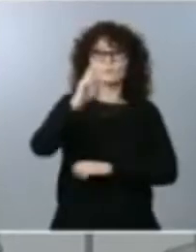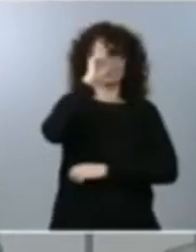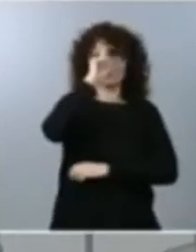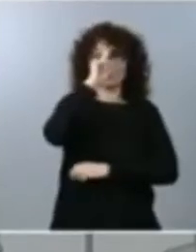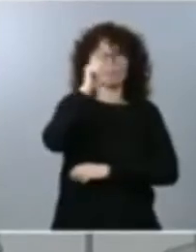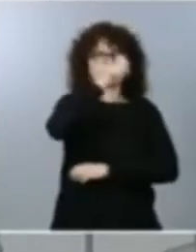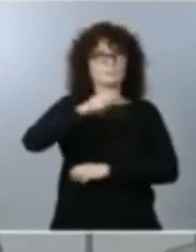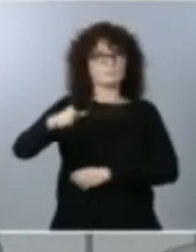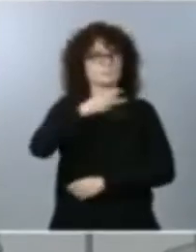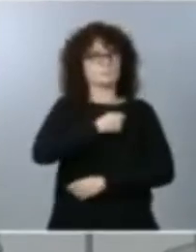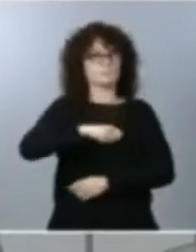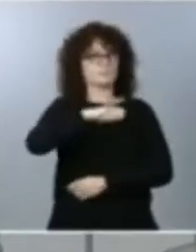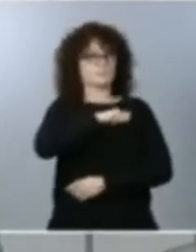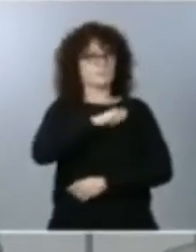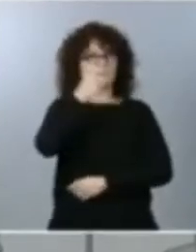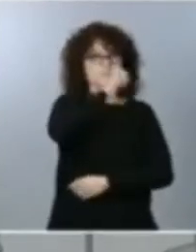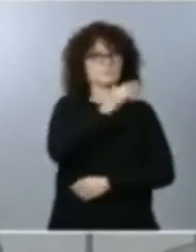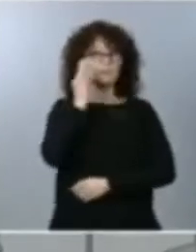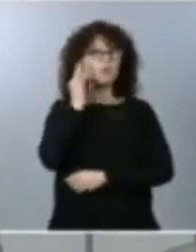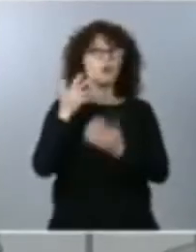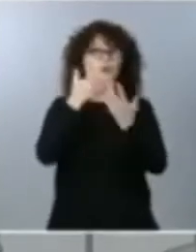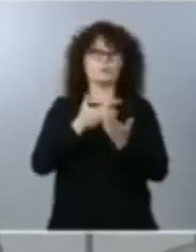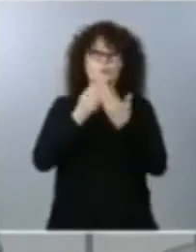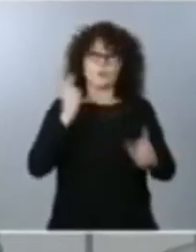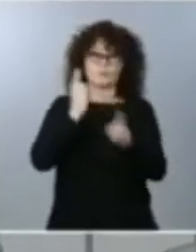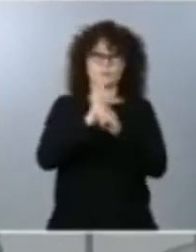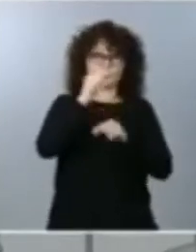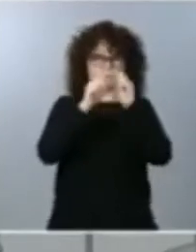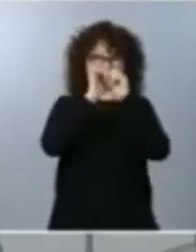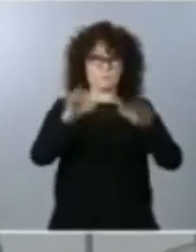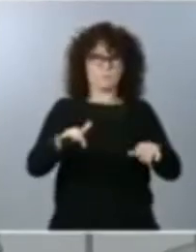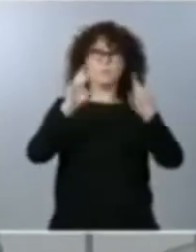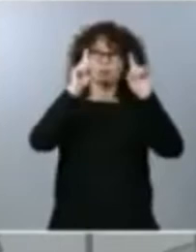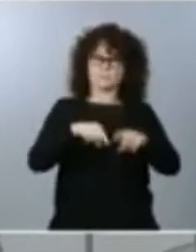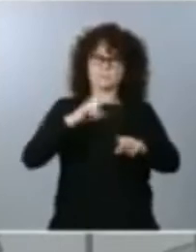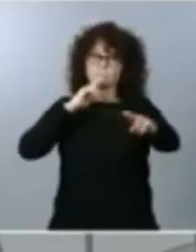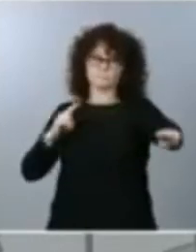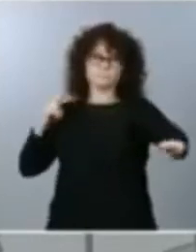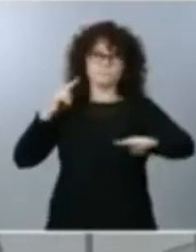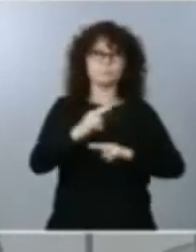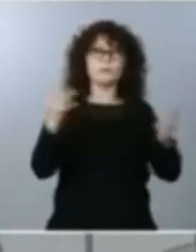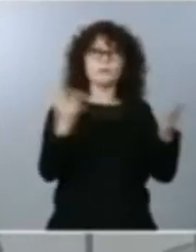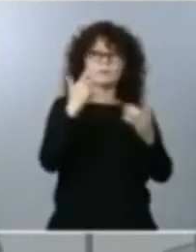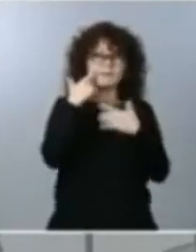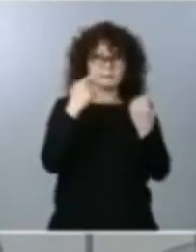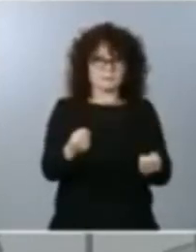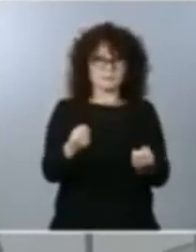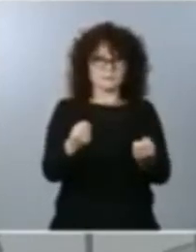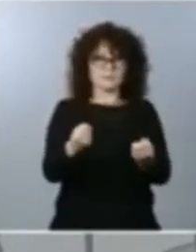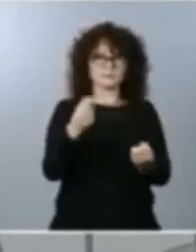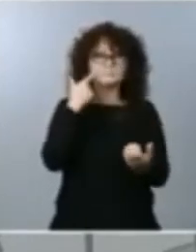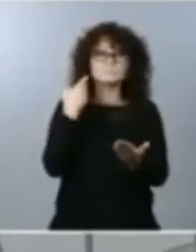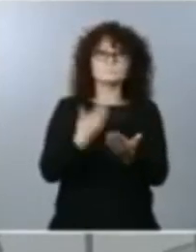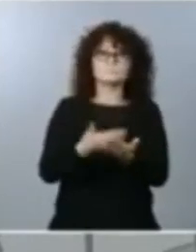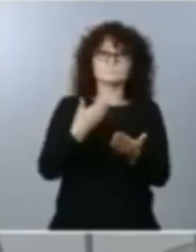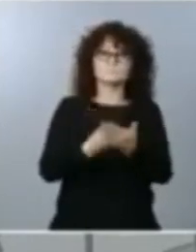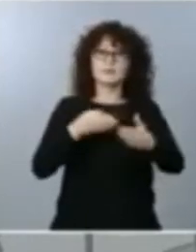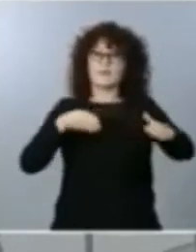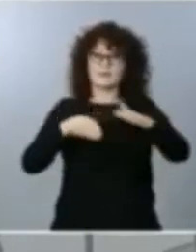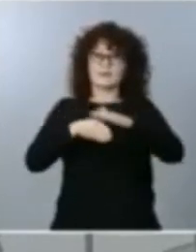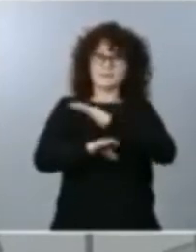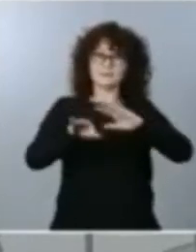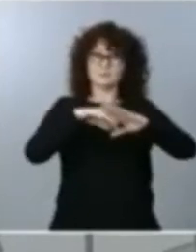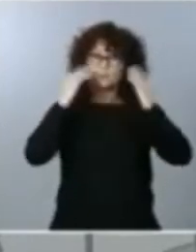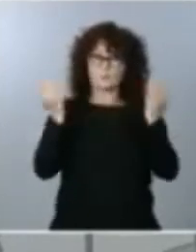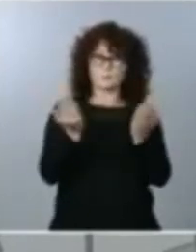españolas, luchar contra la pandemia, hacer frente en consecuencia a la emergencia sanitaria, garantizar el acceso universal a